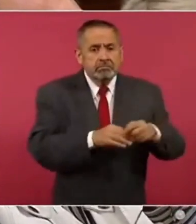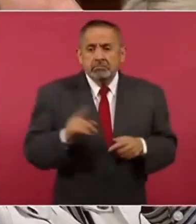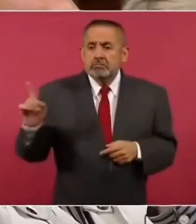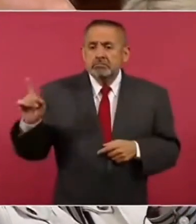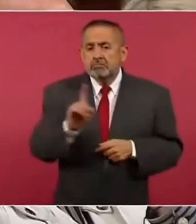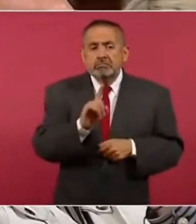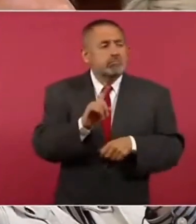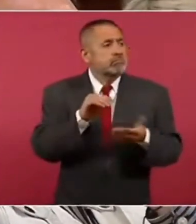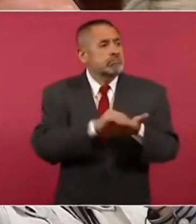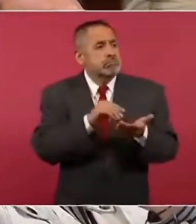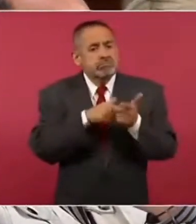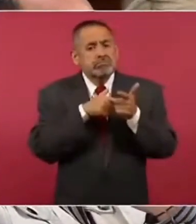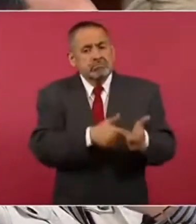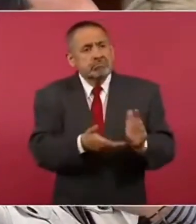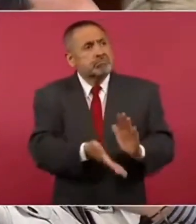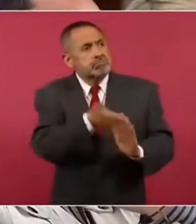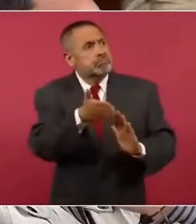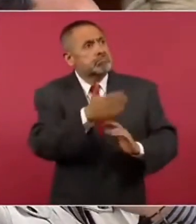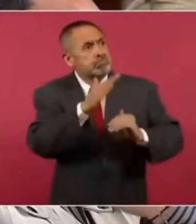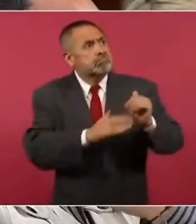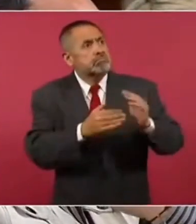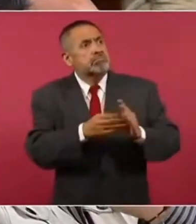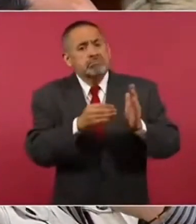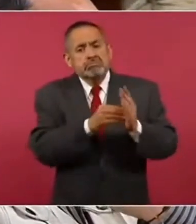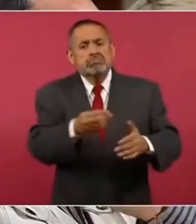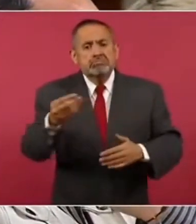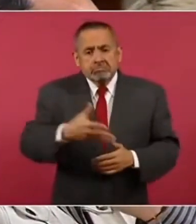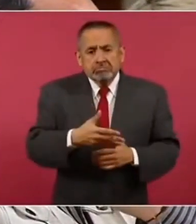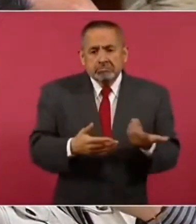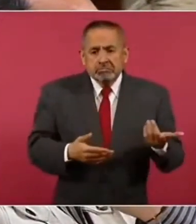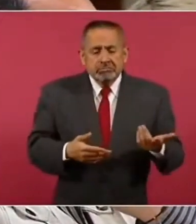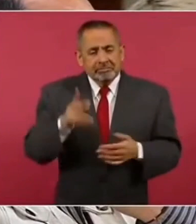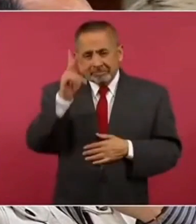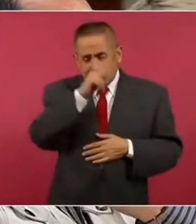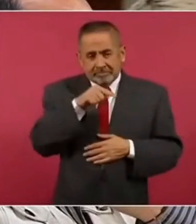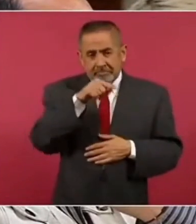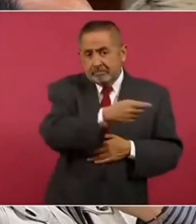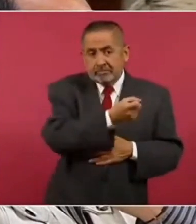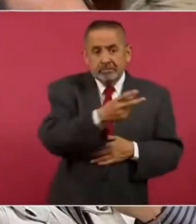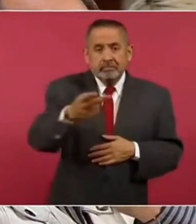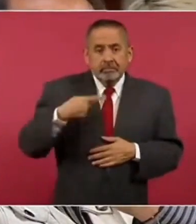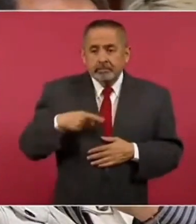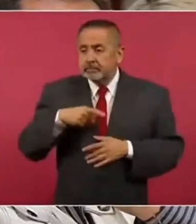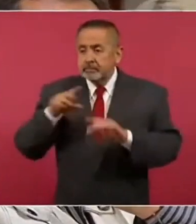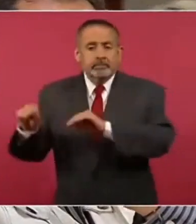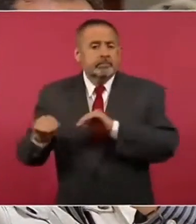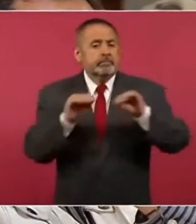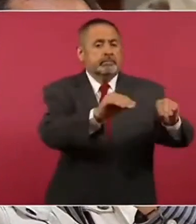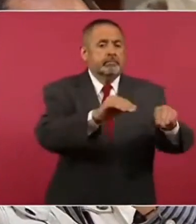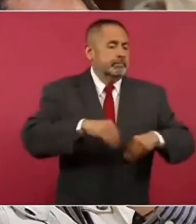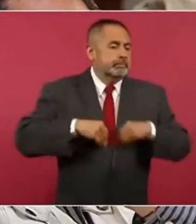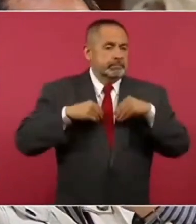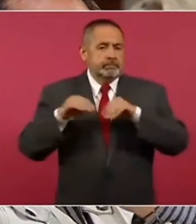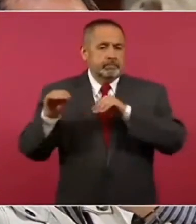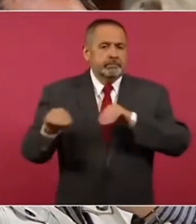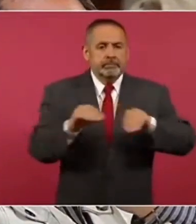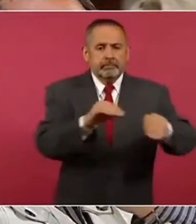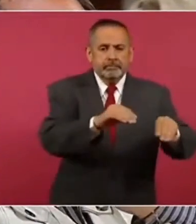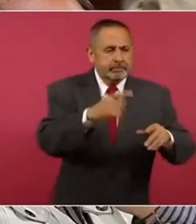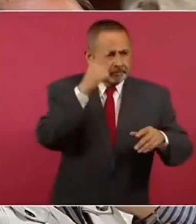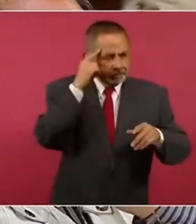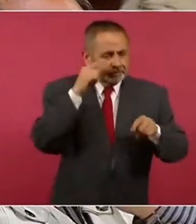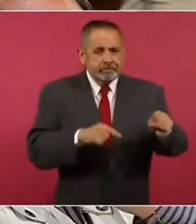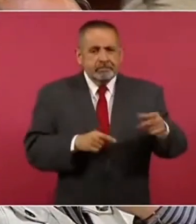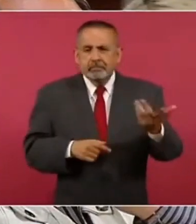Siguen construyendo. Y lo peor del caso es que están metiendo a personas a vivir, obviamente compradores,